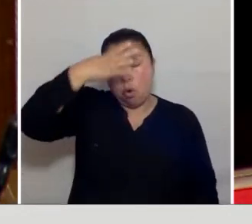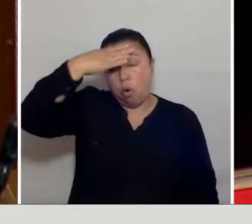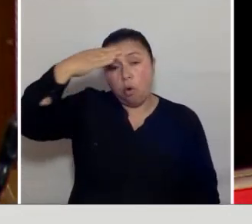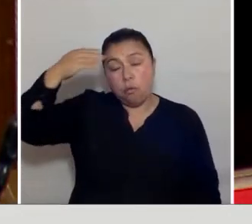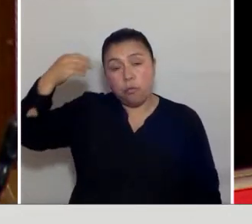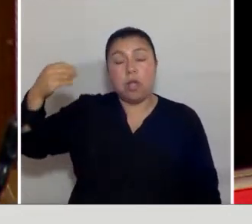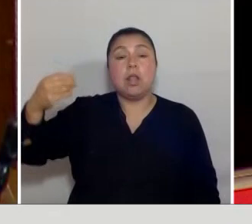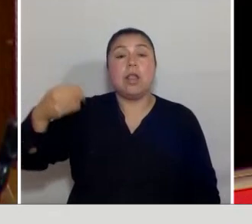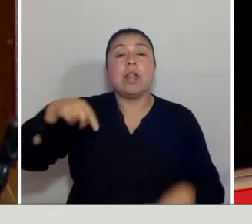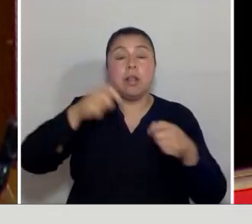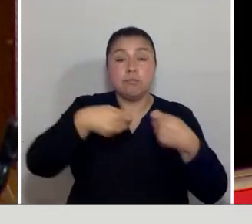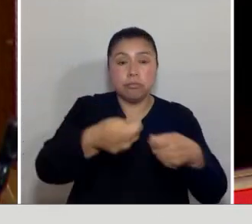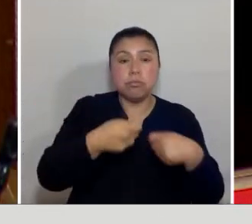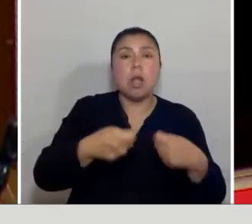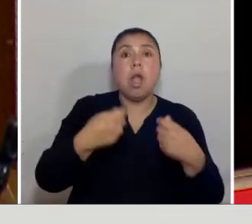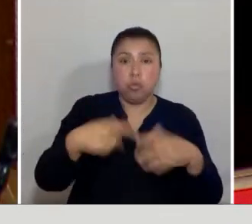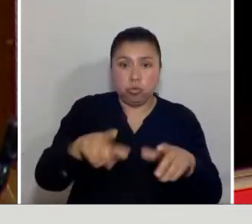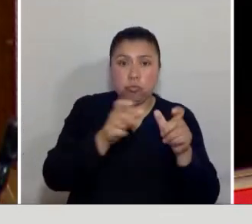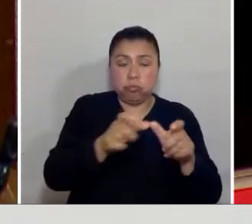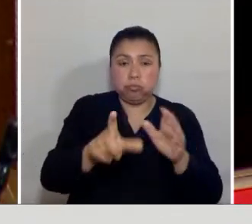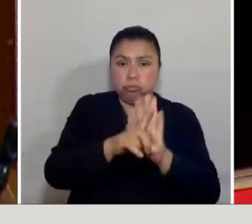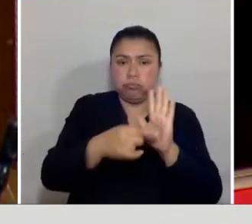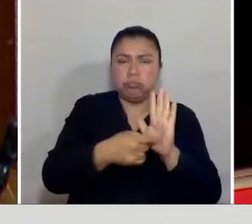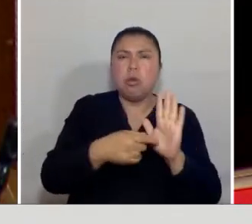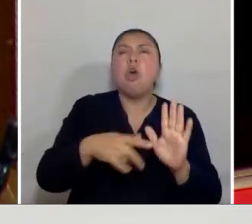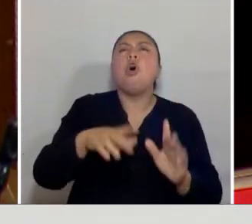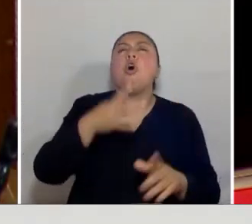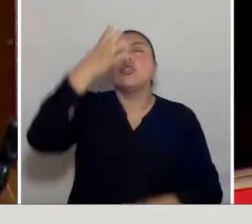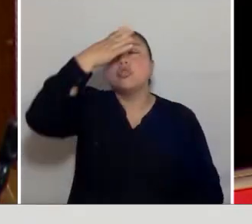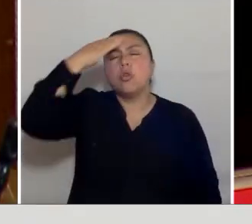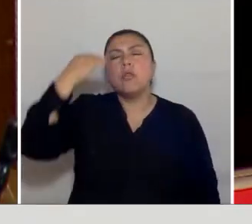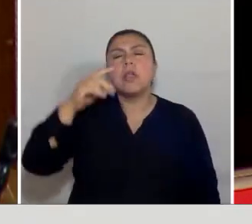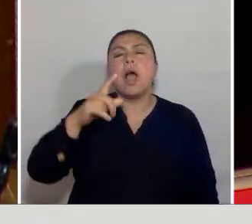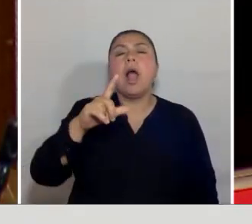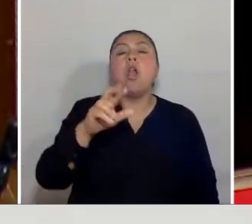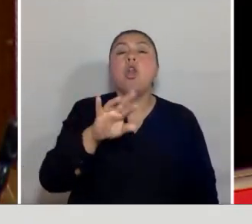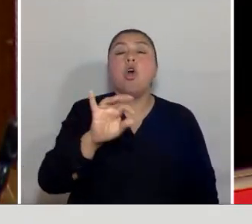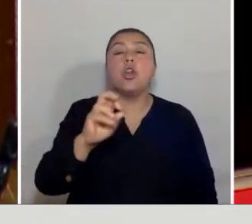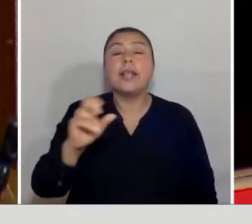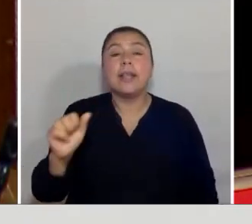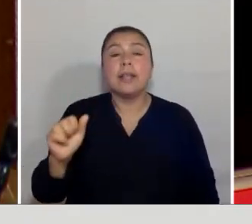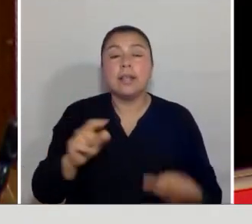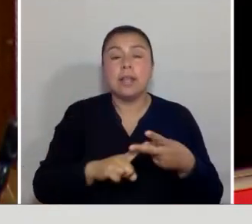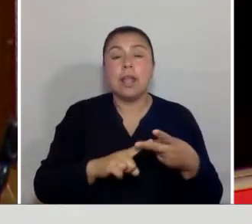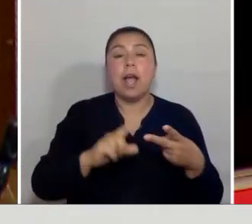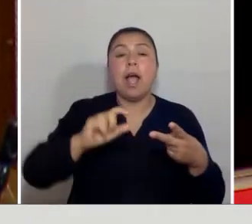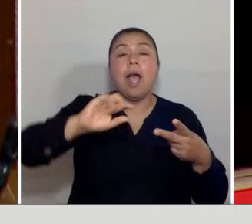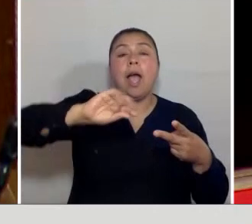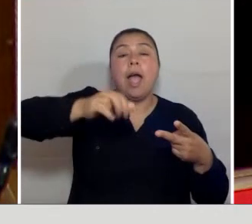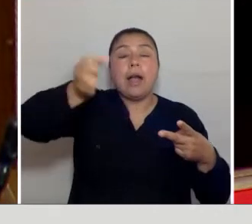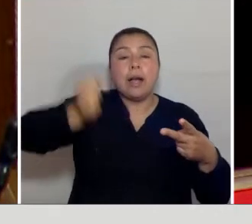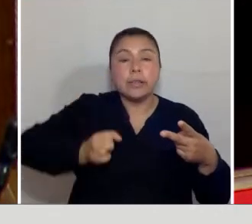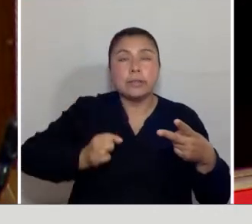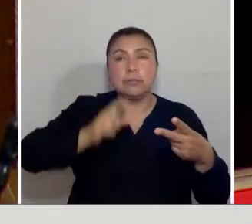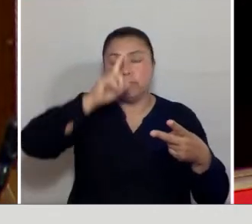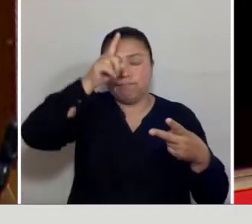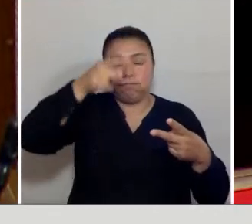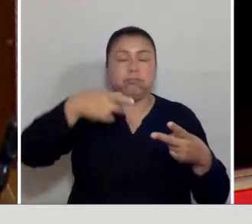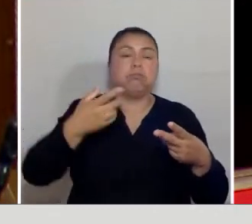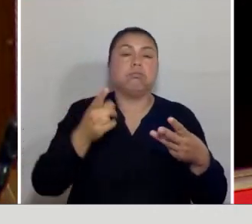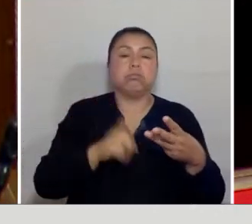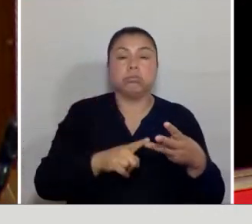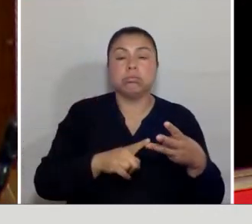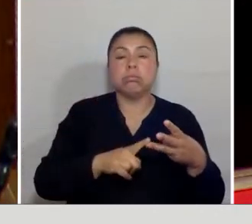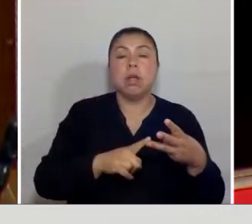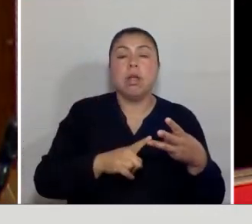está regulado. O se olvidan de la lotería, de la polla, del club hípico, de los casinos de los juegos tradicionales. Y entonces,